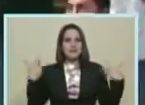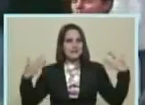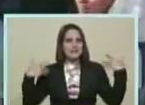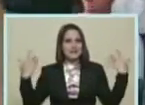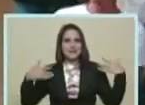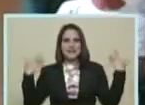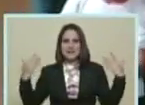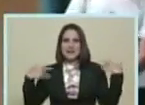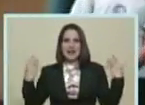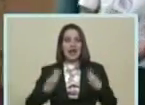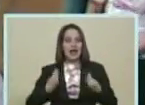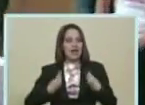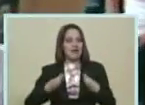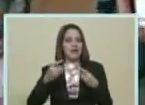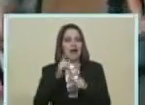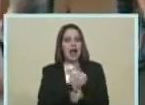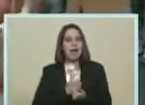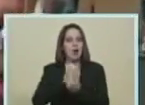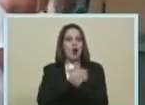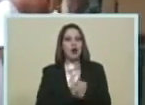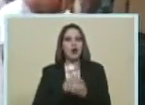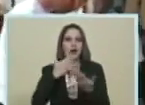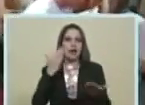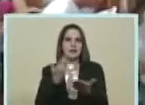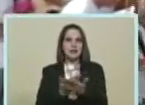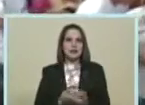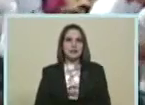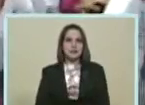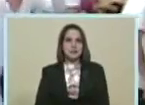Y que viva el amor Gracias